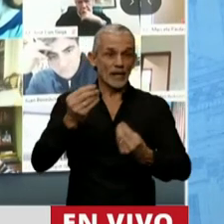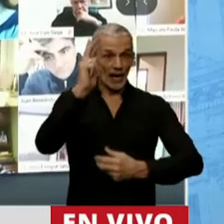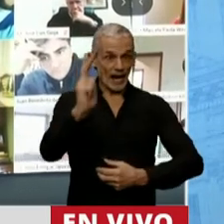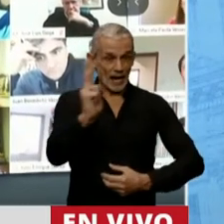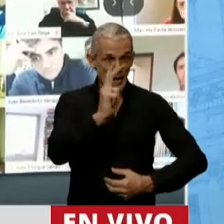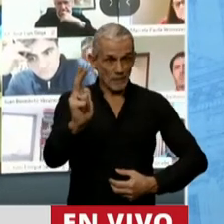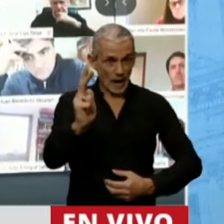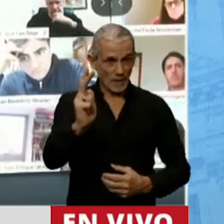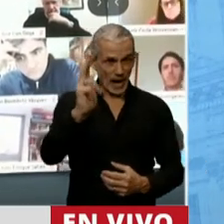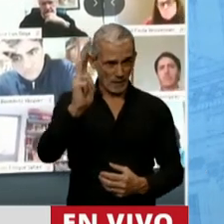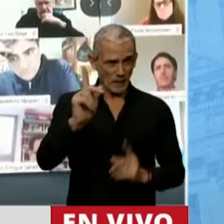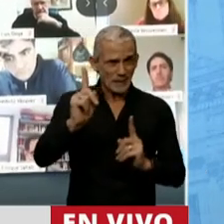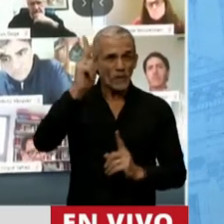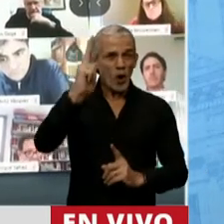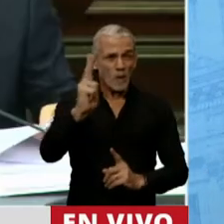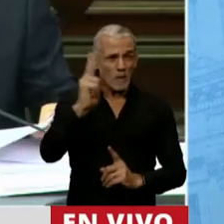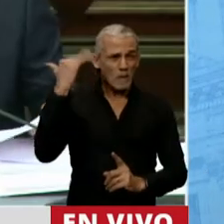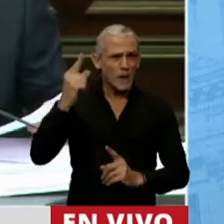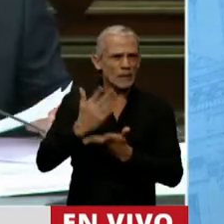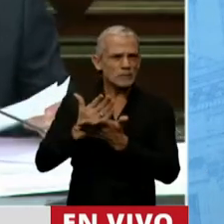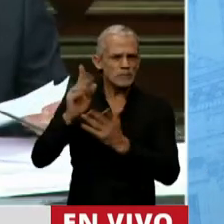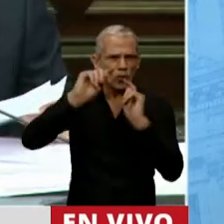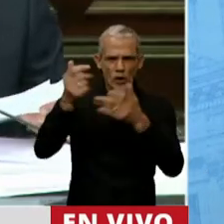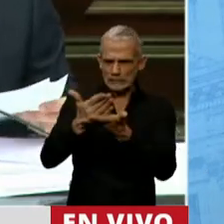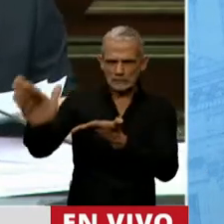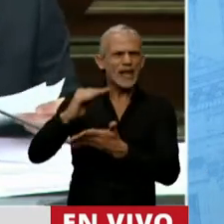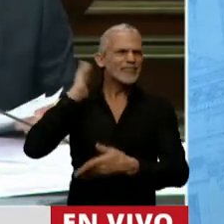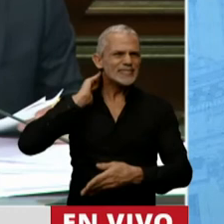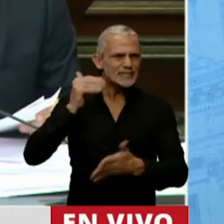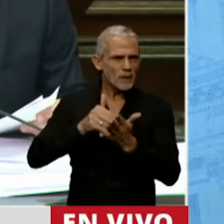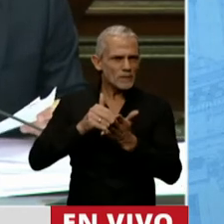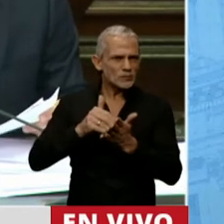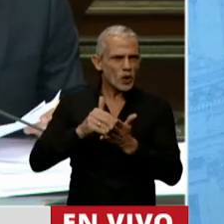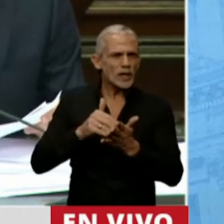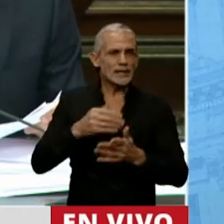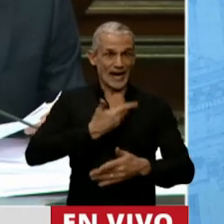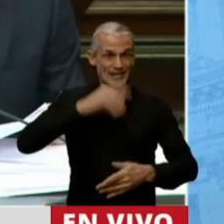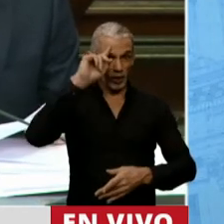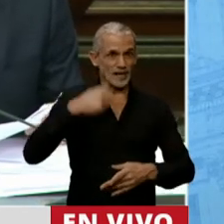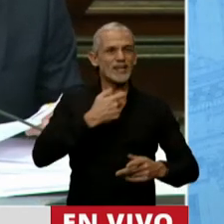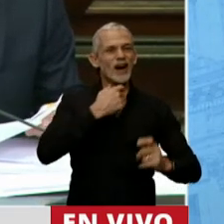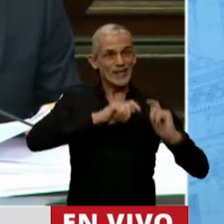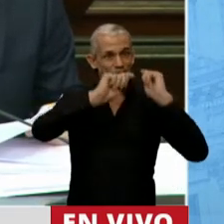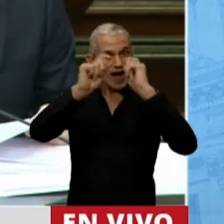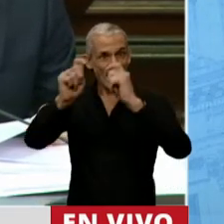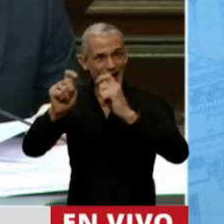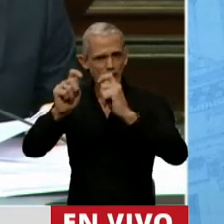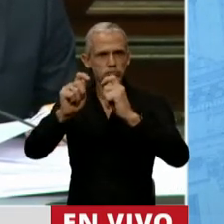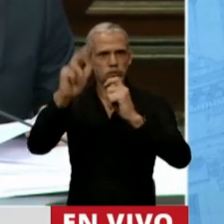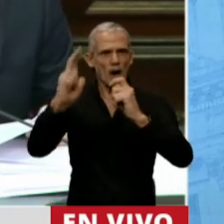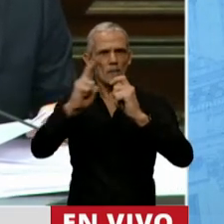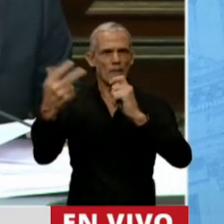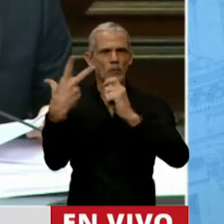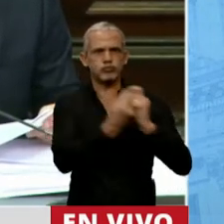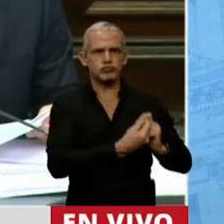Francisco rechazó una donación de 16 millones que quiso hacer el lector argentino durante 2016 y la